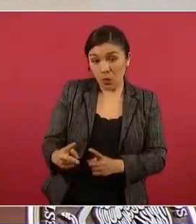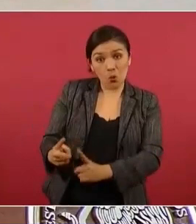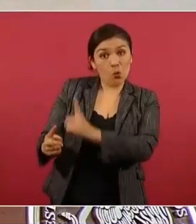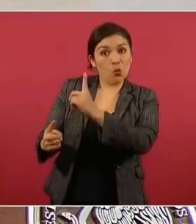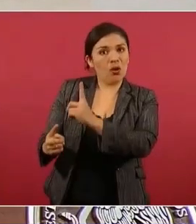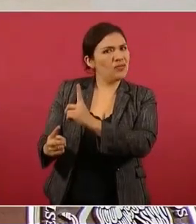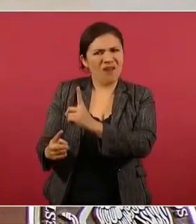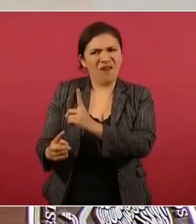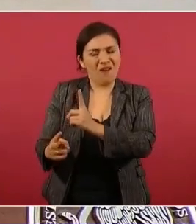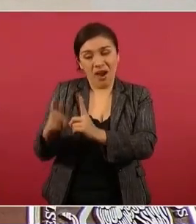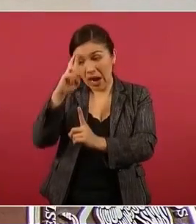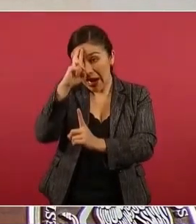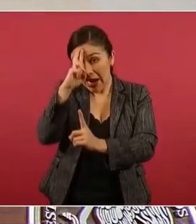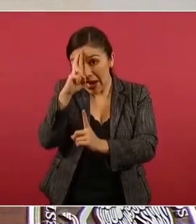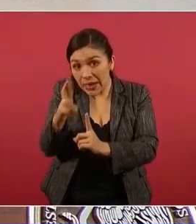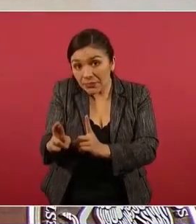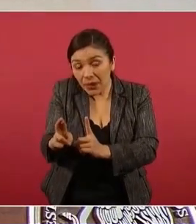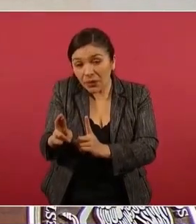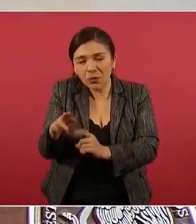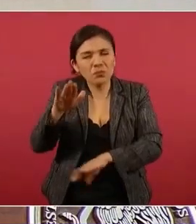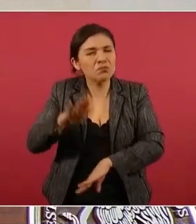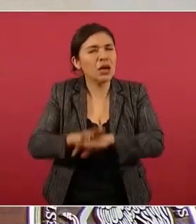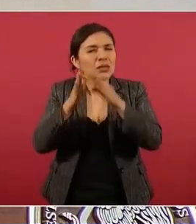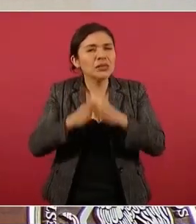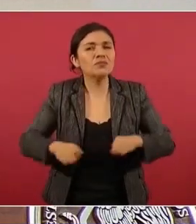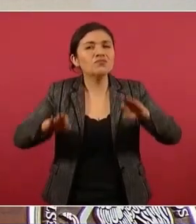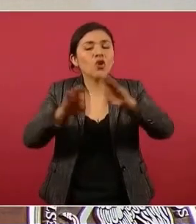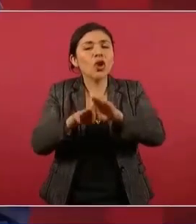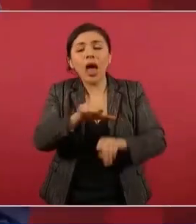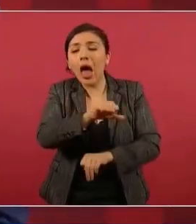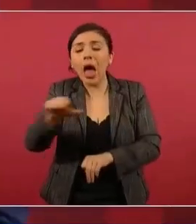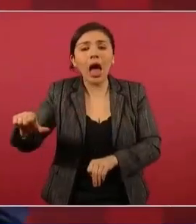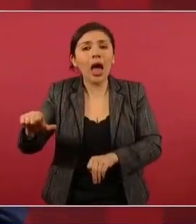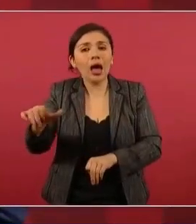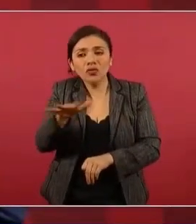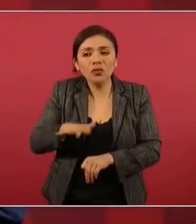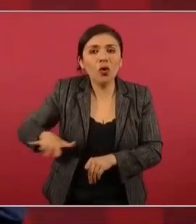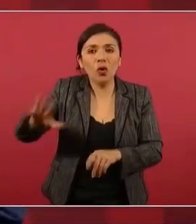es el respeto, y eso es lo más importante, a nuestro pueblo.